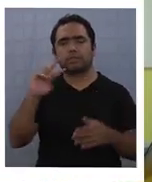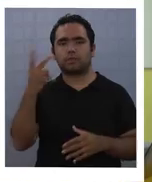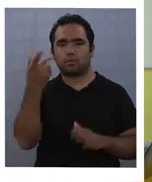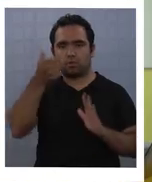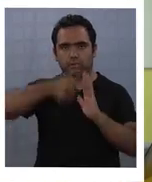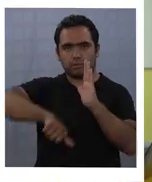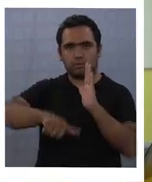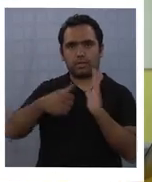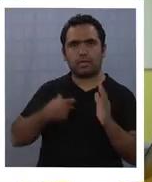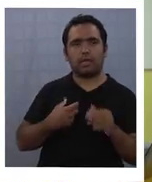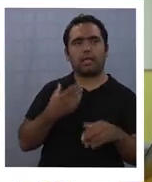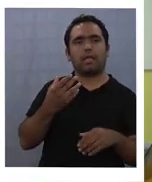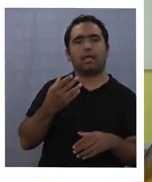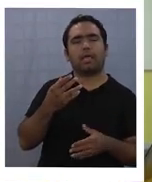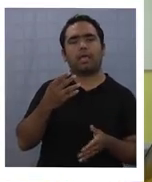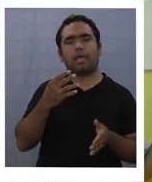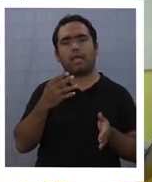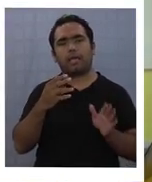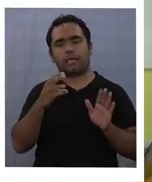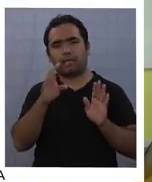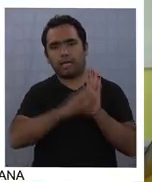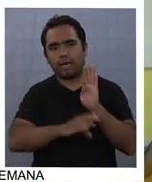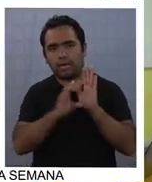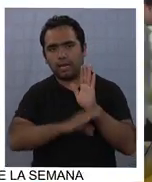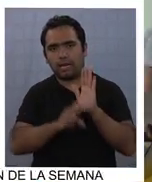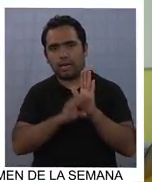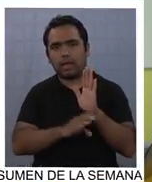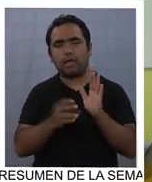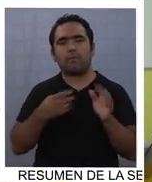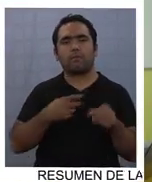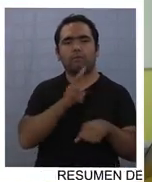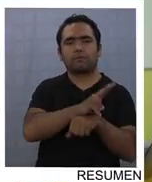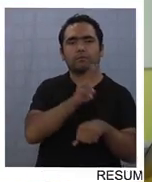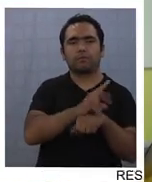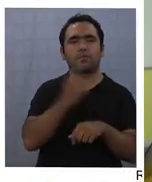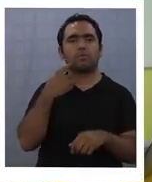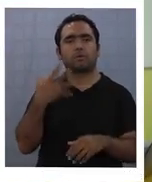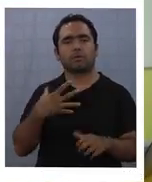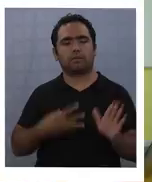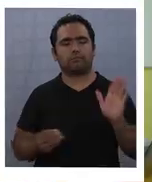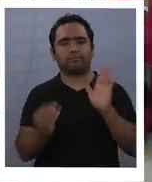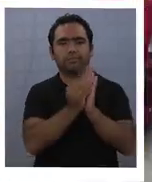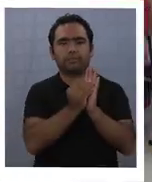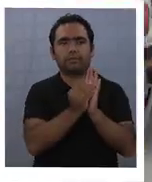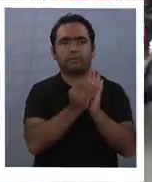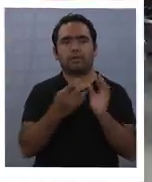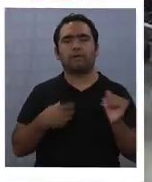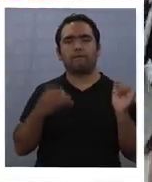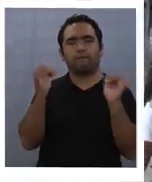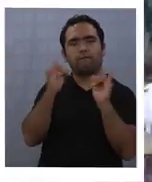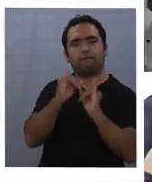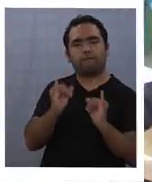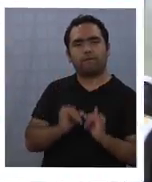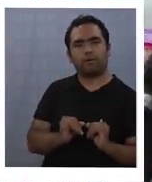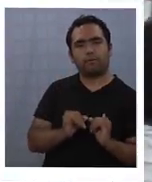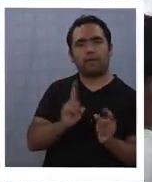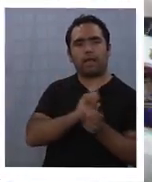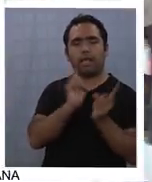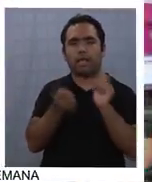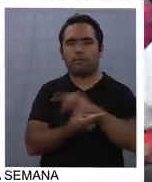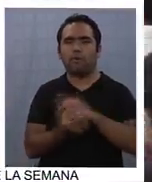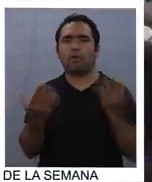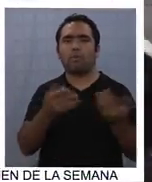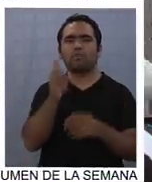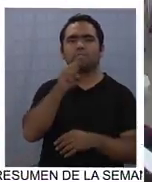las leyes de carrera docente y las leyes que todavía faltan por venir. Es importante ese cambio a la forma en que se toma esta prueba,